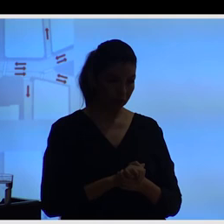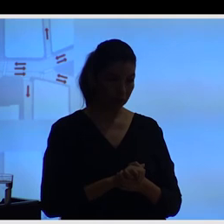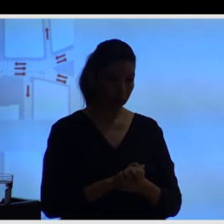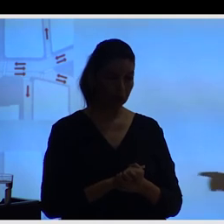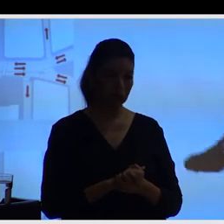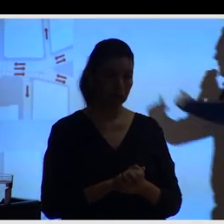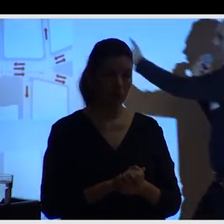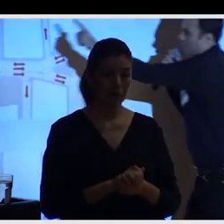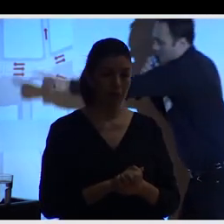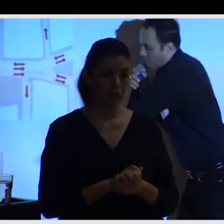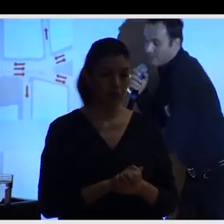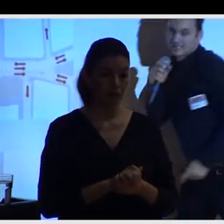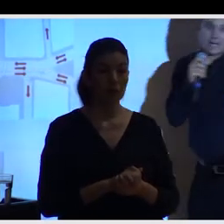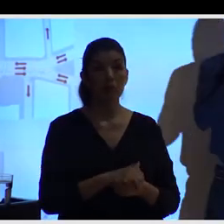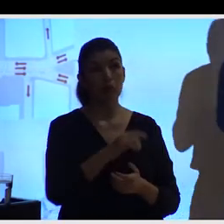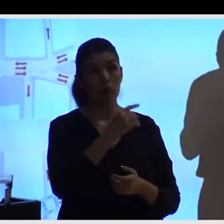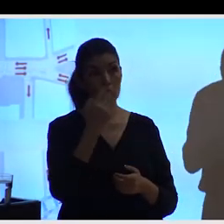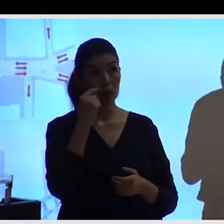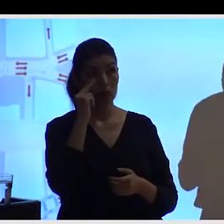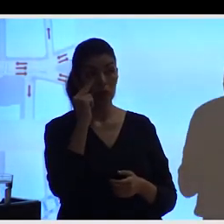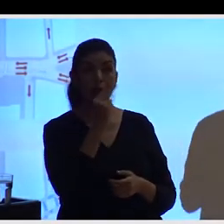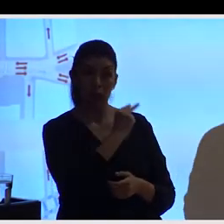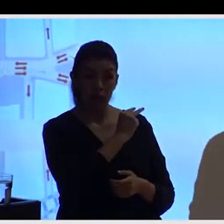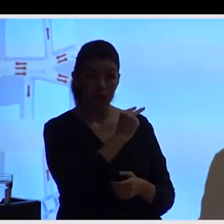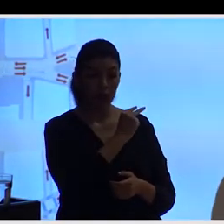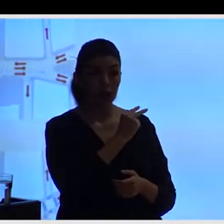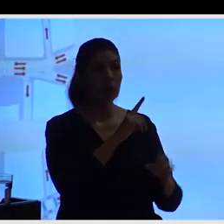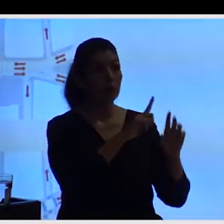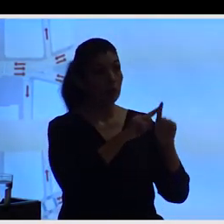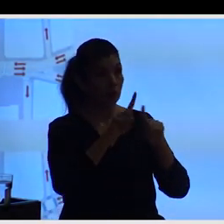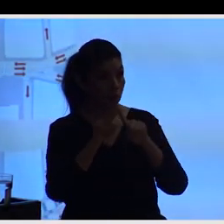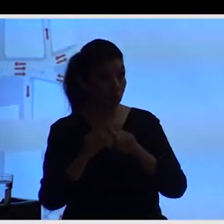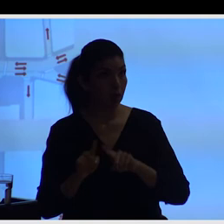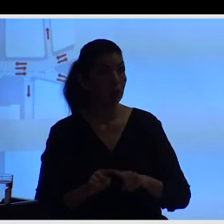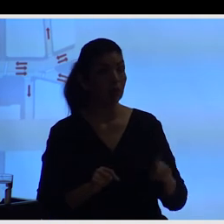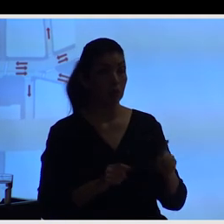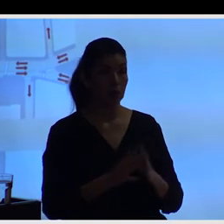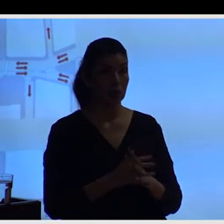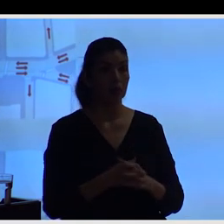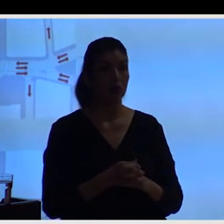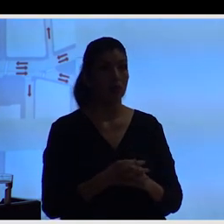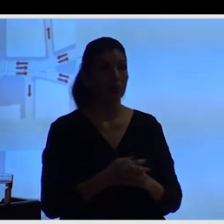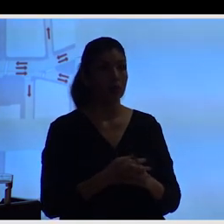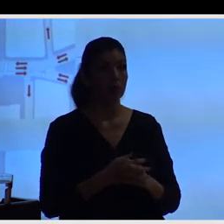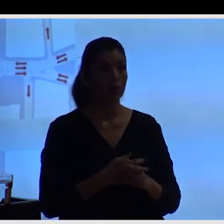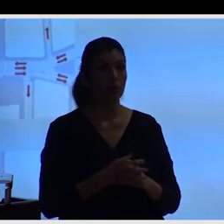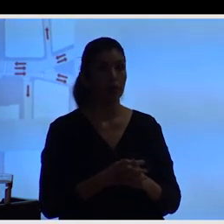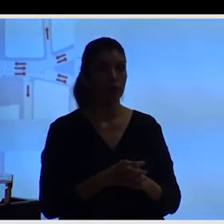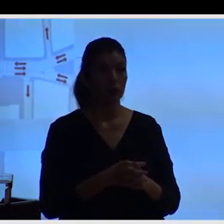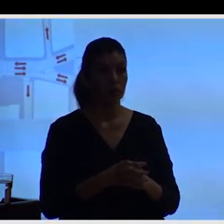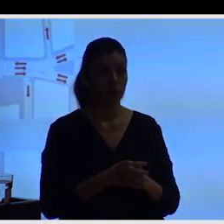intendencia, todas estas pequeñas pruebas tácticas se han hecho a partir de la medición y se han hecho de manera táctica para poderlas